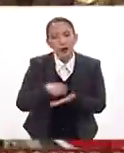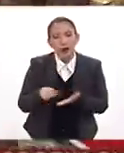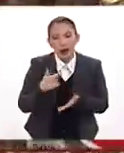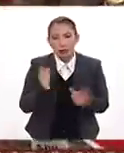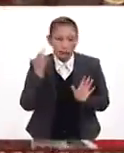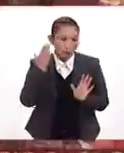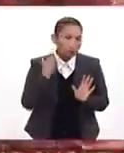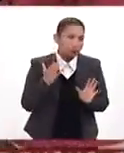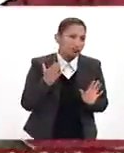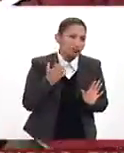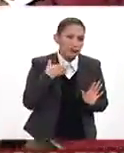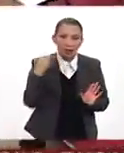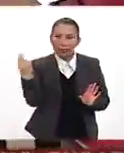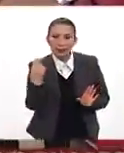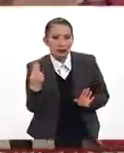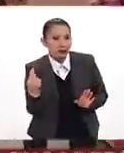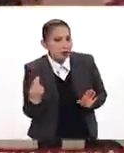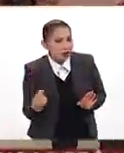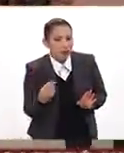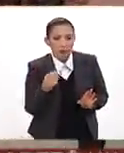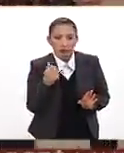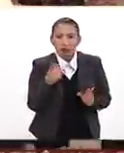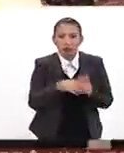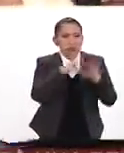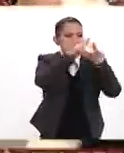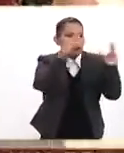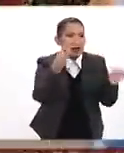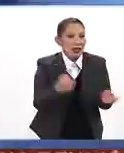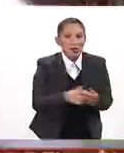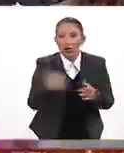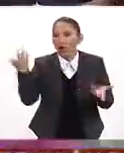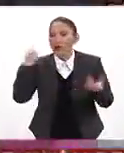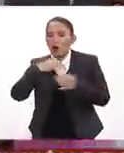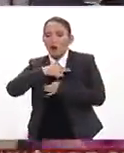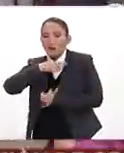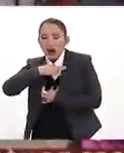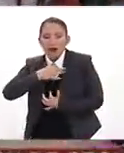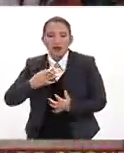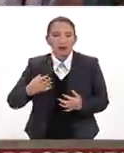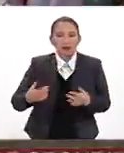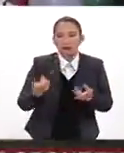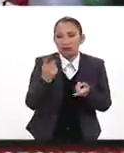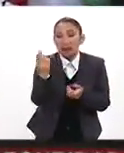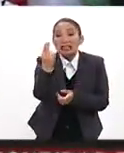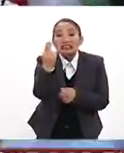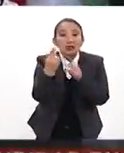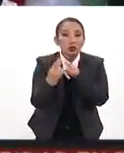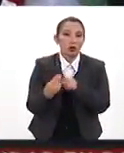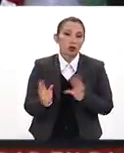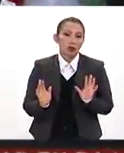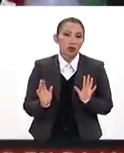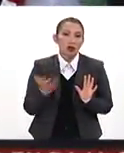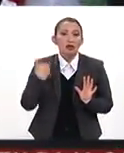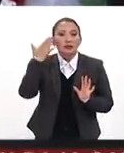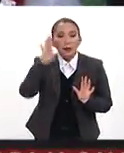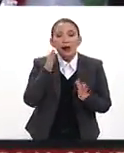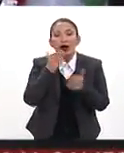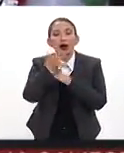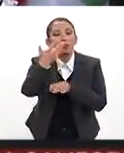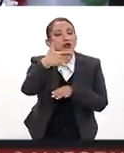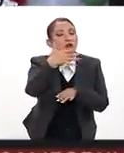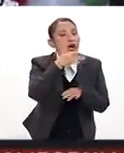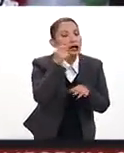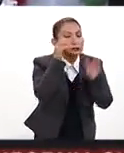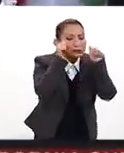comprar. Es decir, decíamos, necesito lo que sea, un refrigerador, una corbata, lo que sea, pero algo que necesites y que sepas que vas a buscar